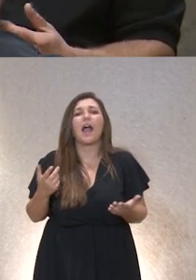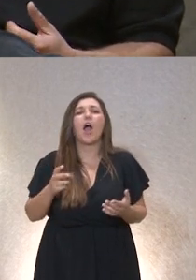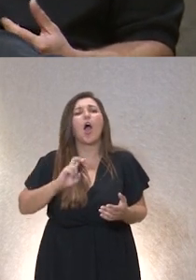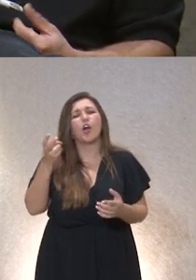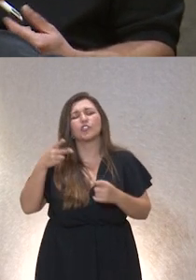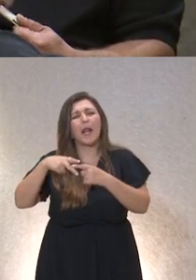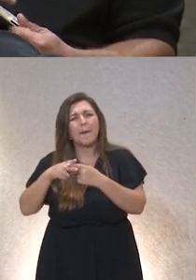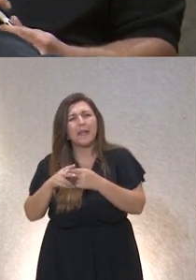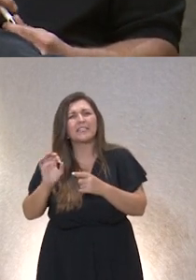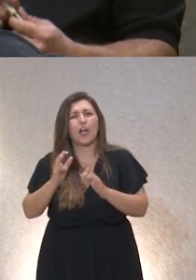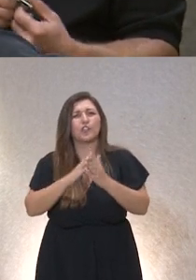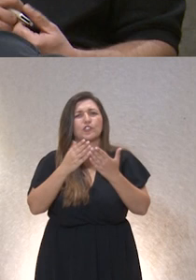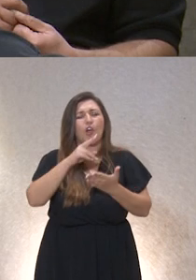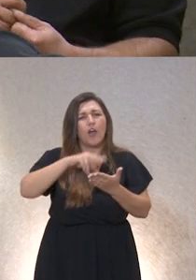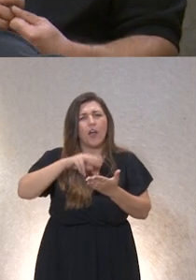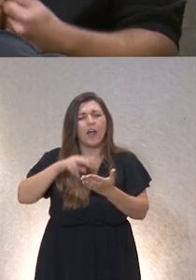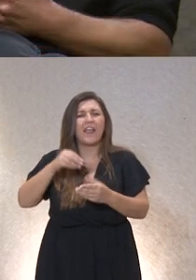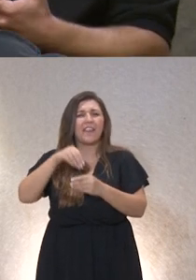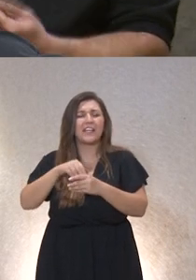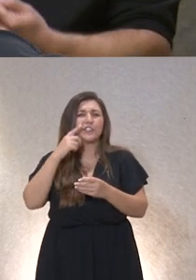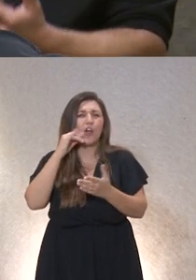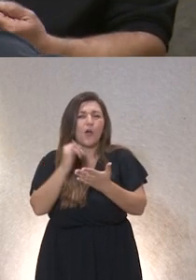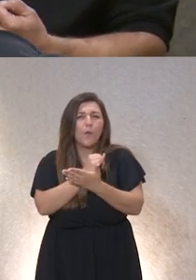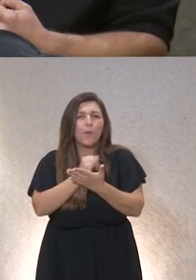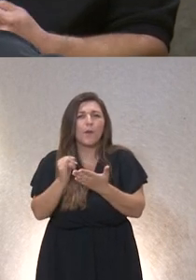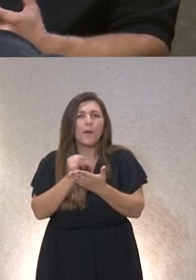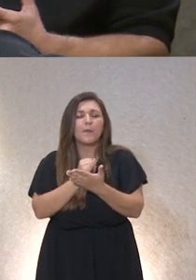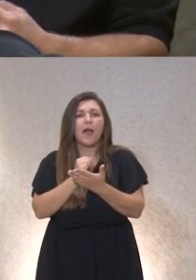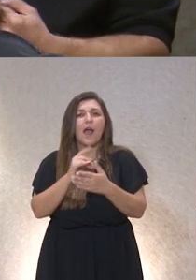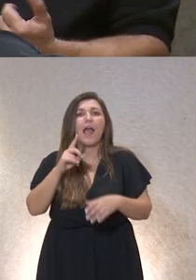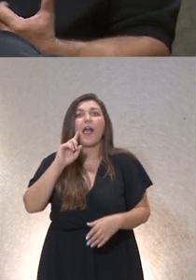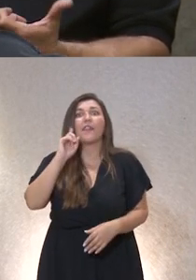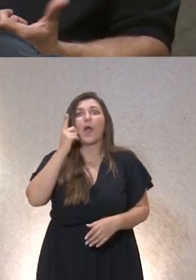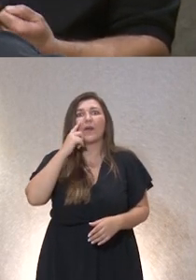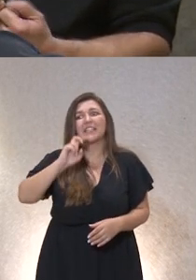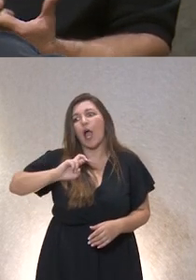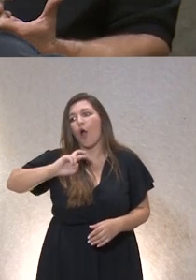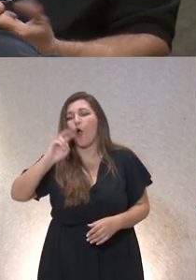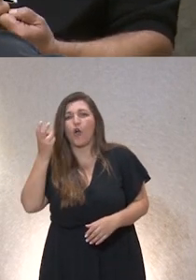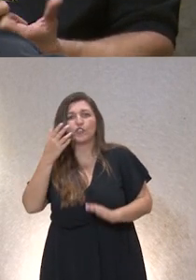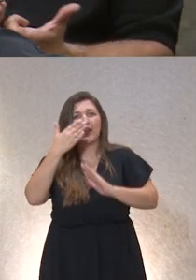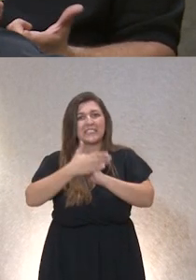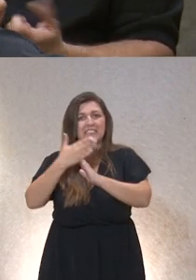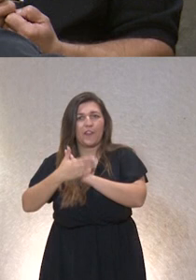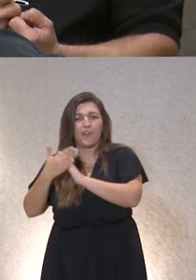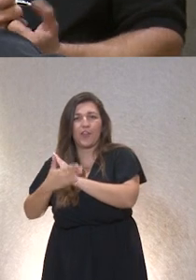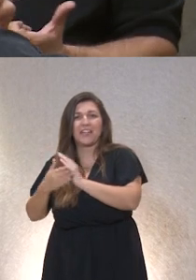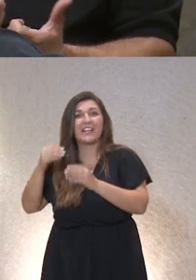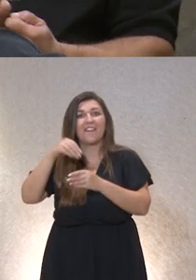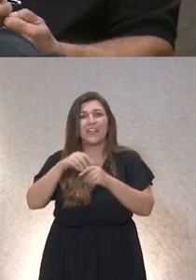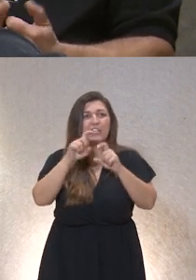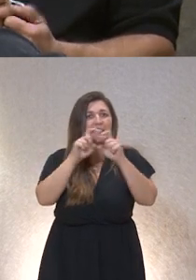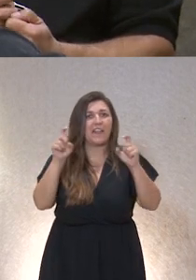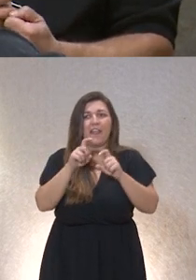manuales y todo el trabajo que se está haciendo con el pilotaje nos llevan a descubrir otro tipo de restricciones más sutiles que se daban en las entidades sin